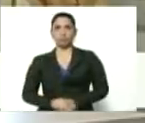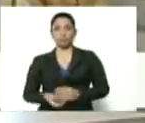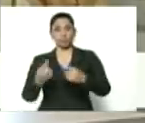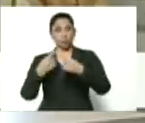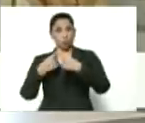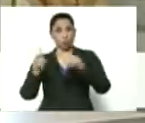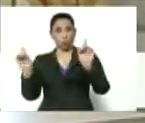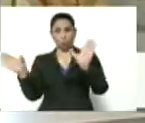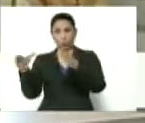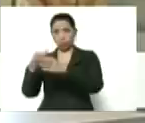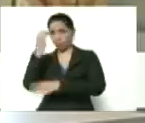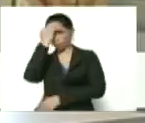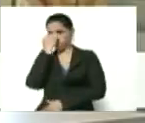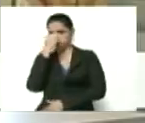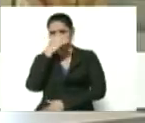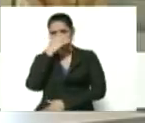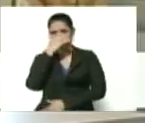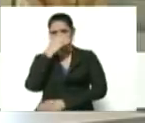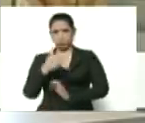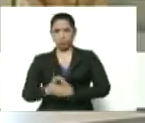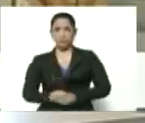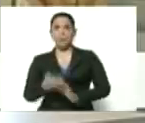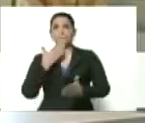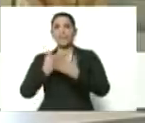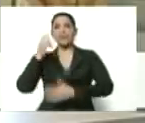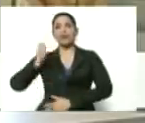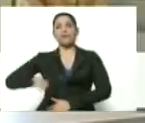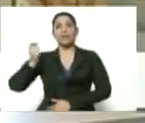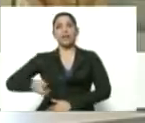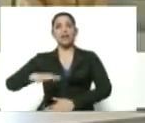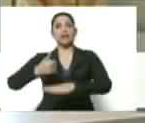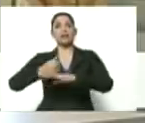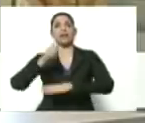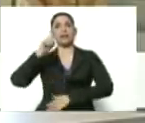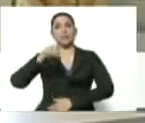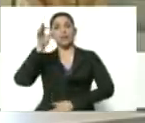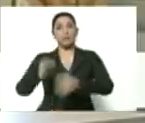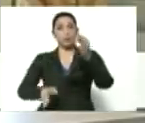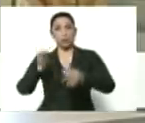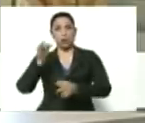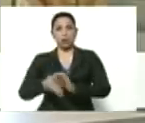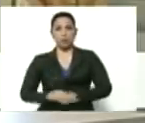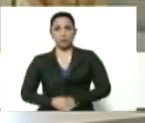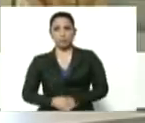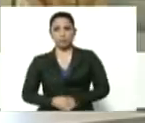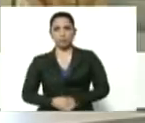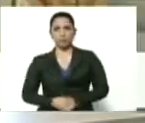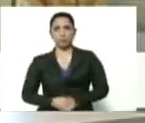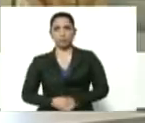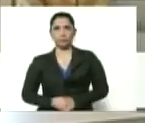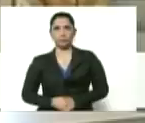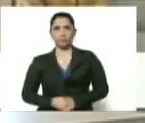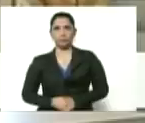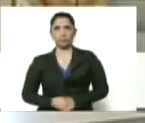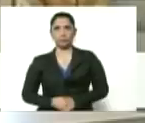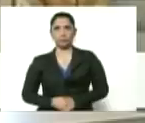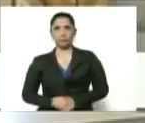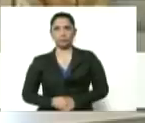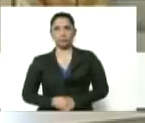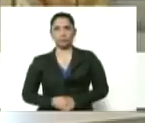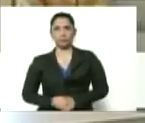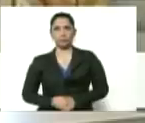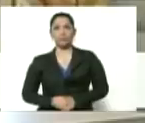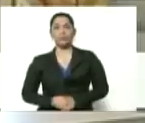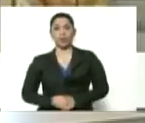mercenarios, pidieron a la Fiscalía General y a los tribunales acogerse al beneficio de